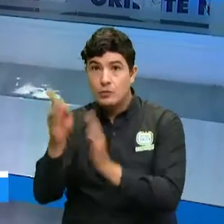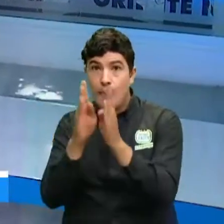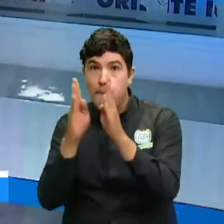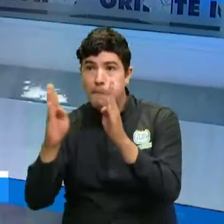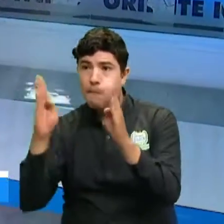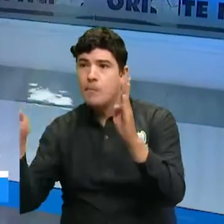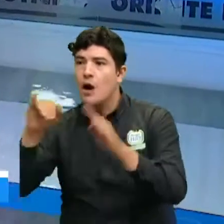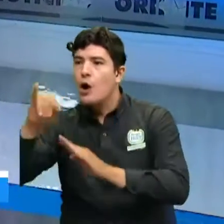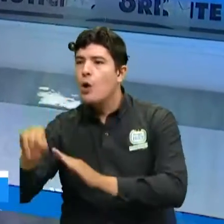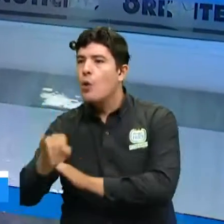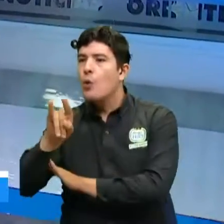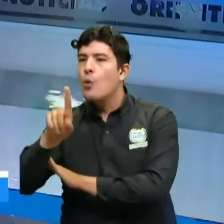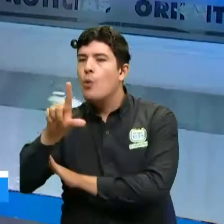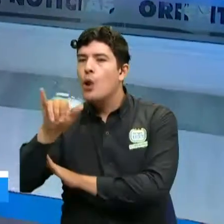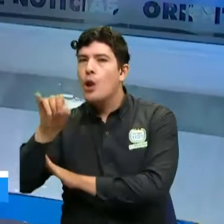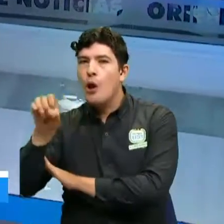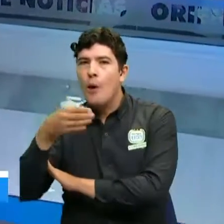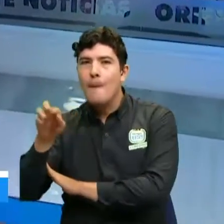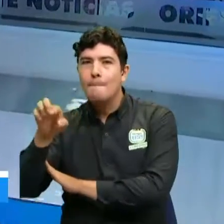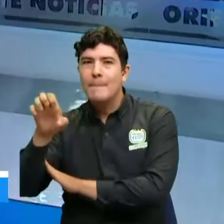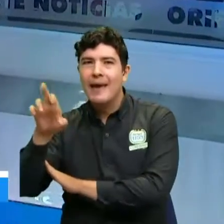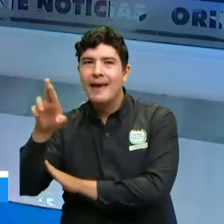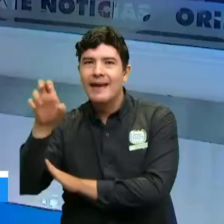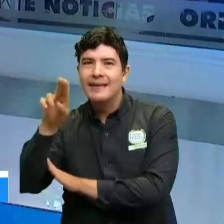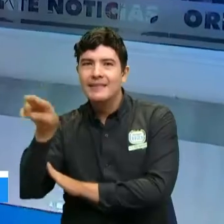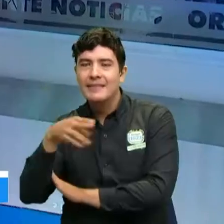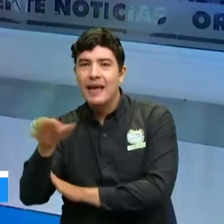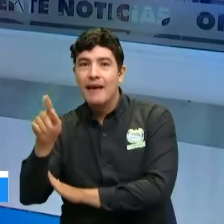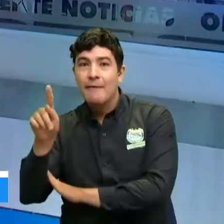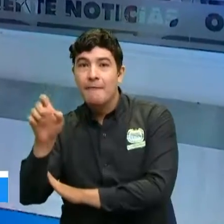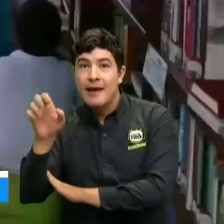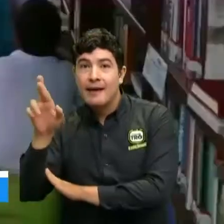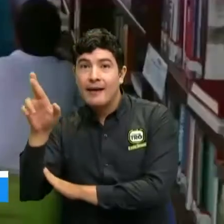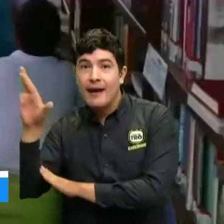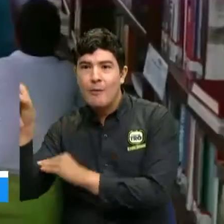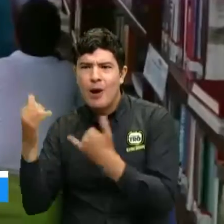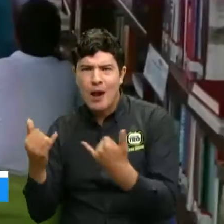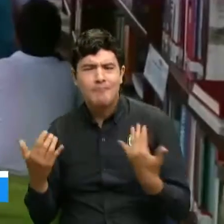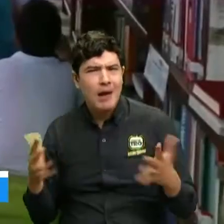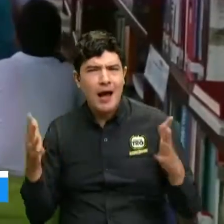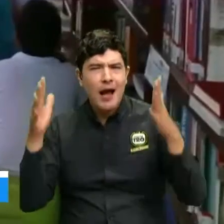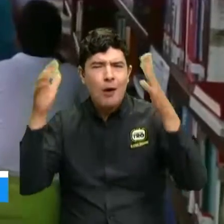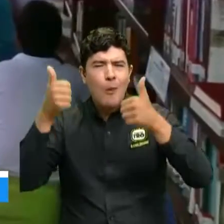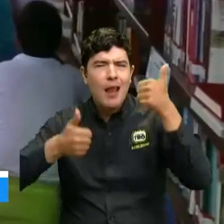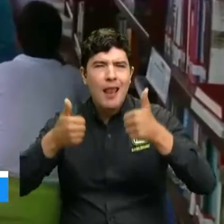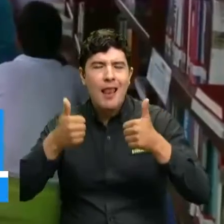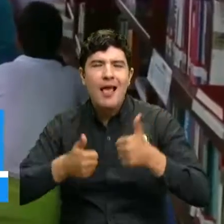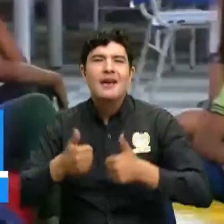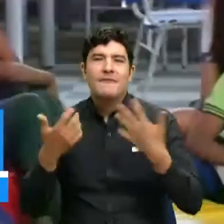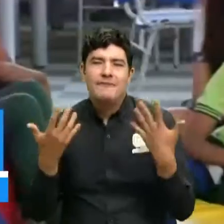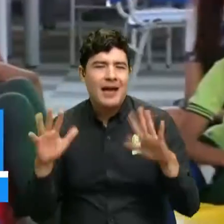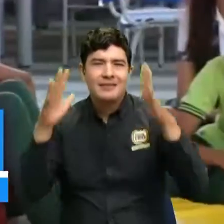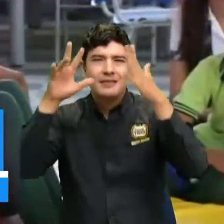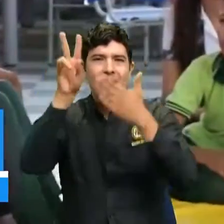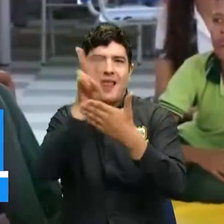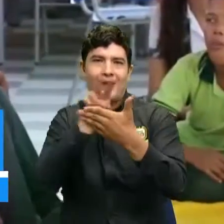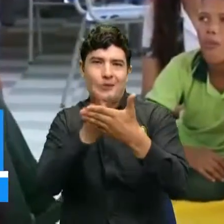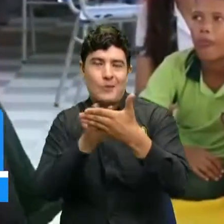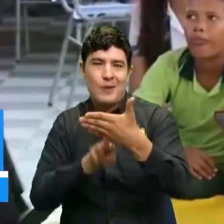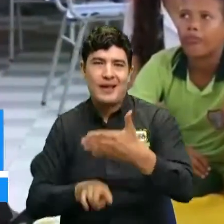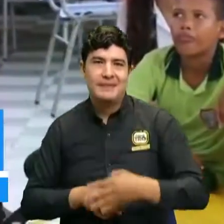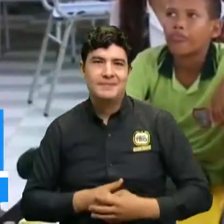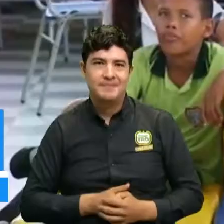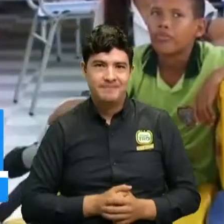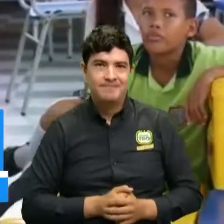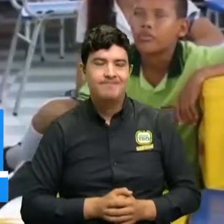Julio Pérez Ferrero está de celebración con el Festival de la Lectura. El papel de la primera infancia en nuestra sociedad es de